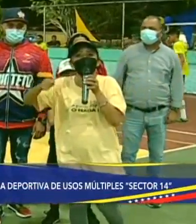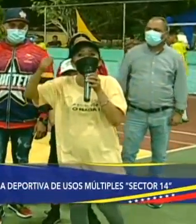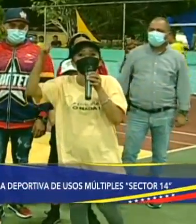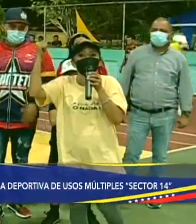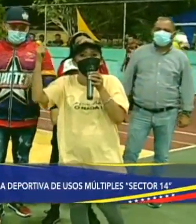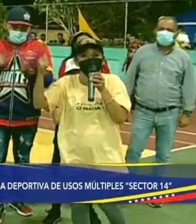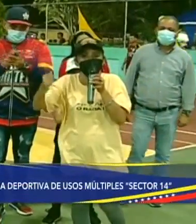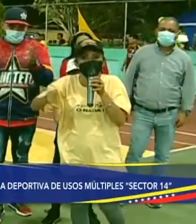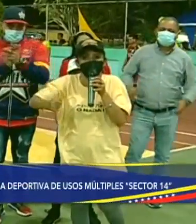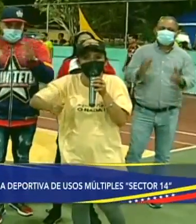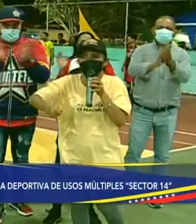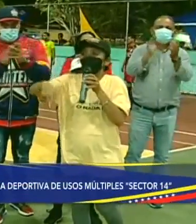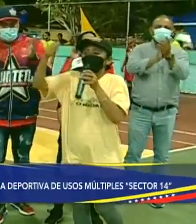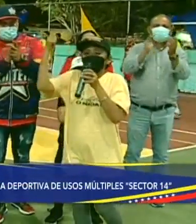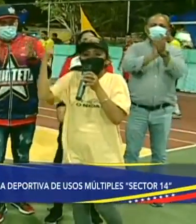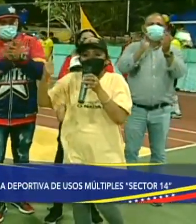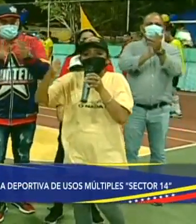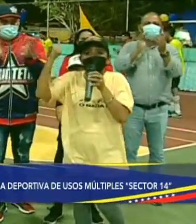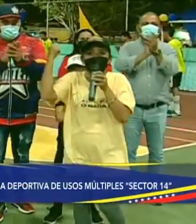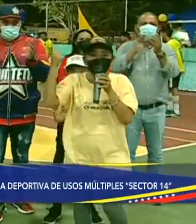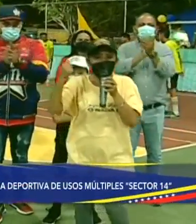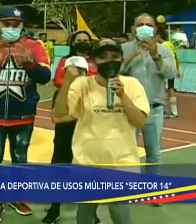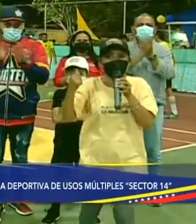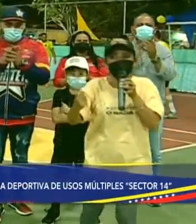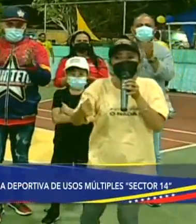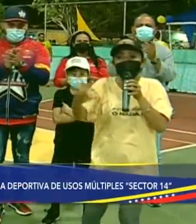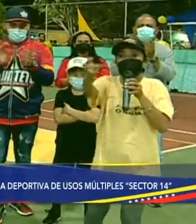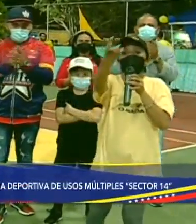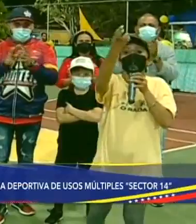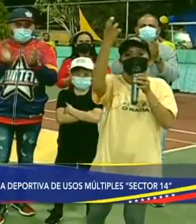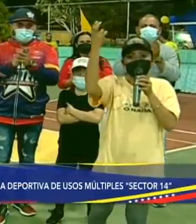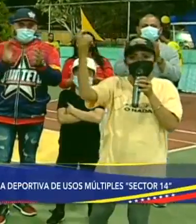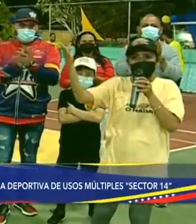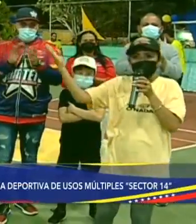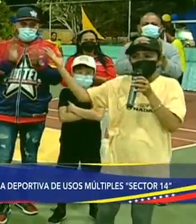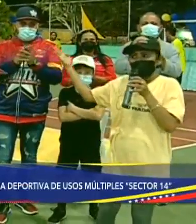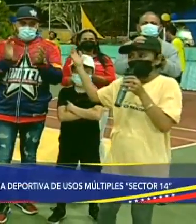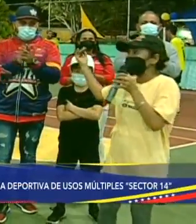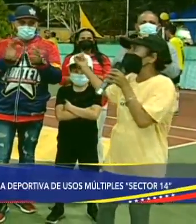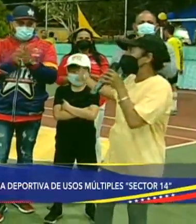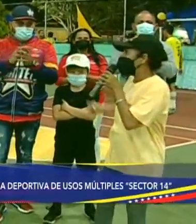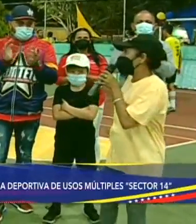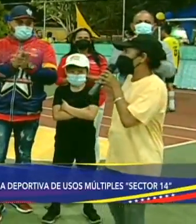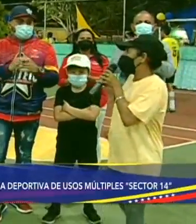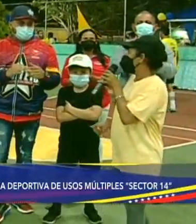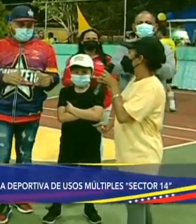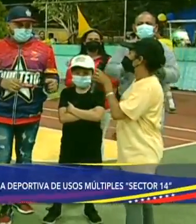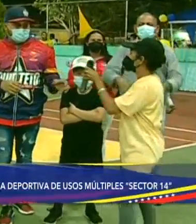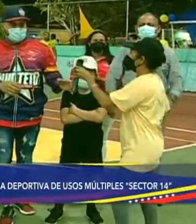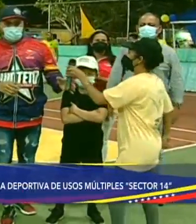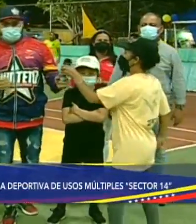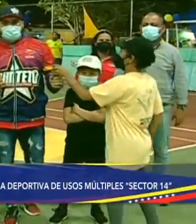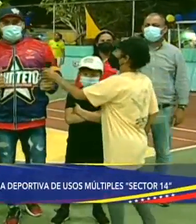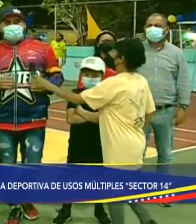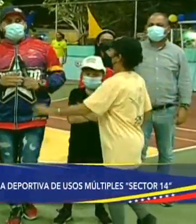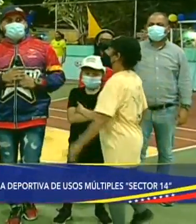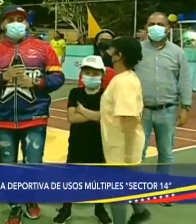gobierno revolucionario gracias a todos ustedes que se ha logrado todo esto